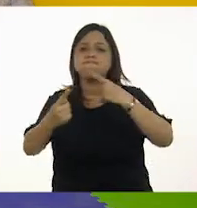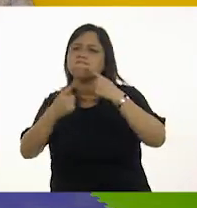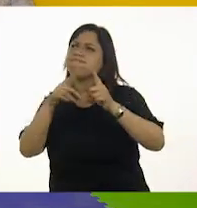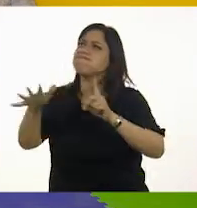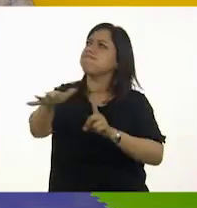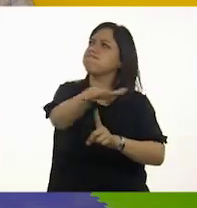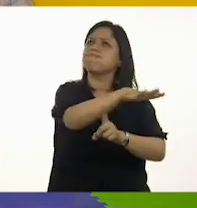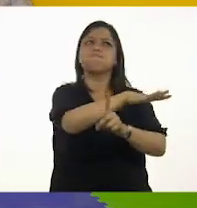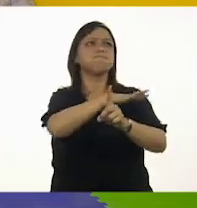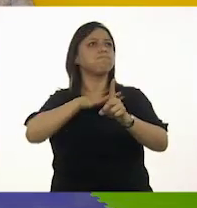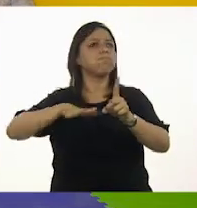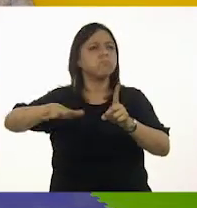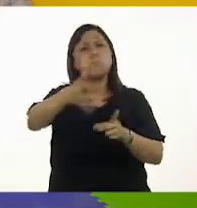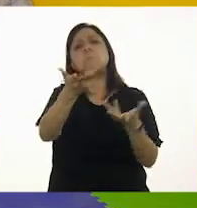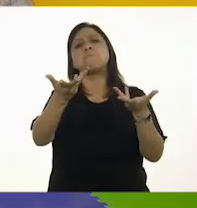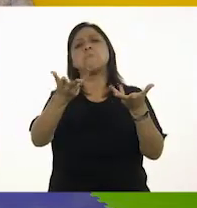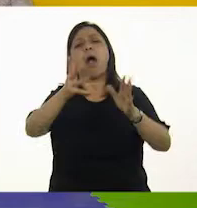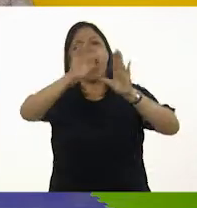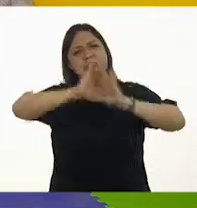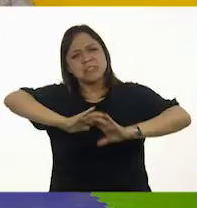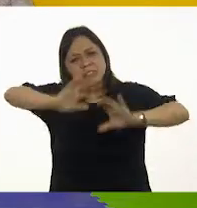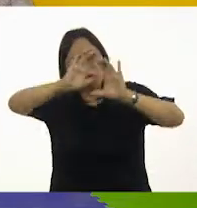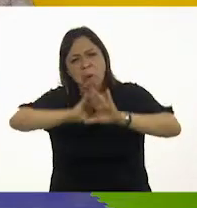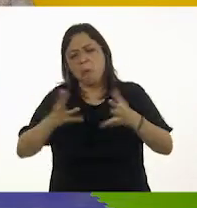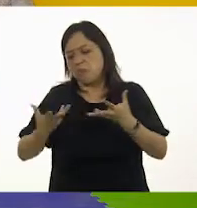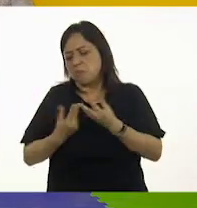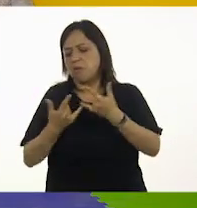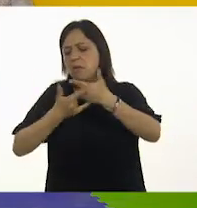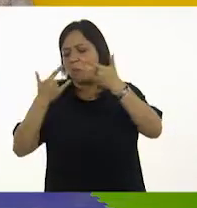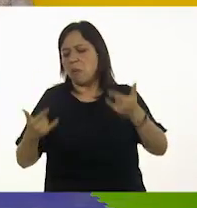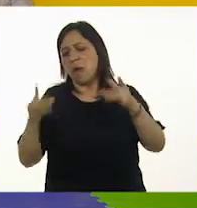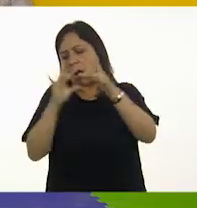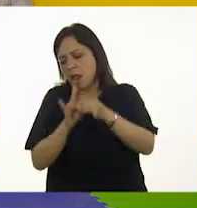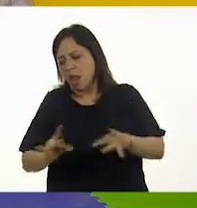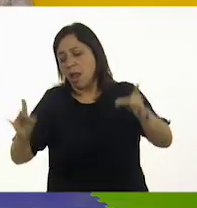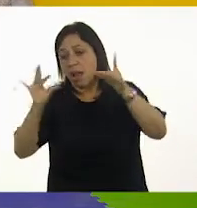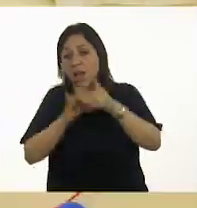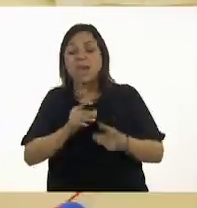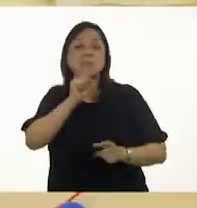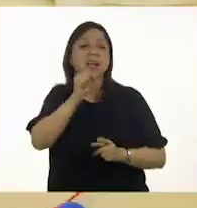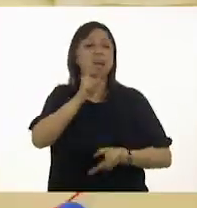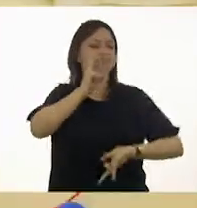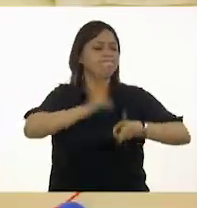alrededor? Canten canciones, lean cuentos y háblenles mucho.